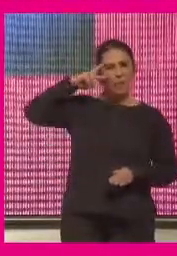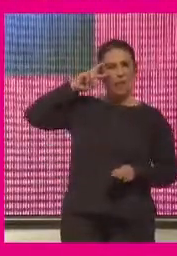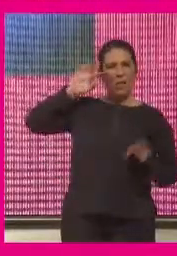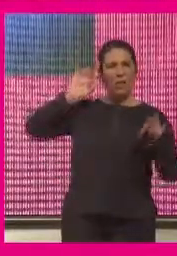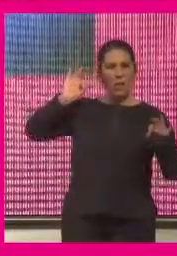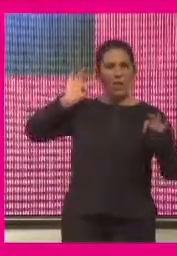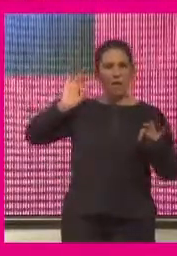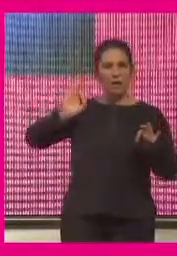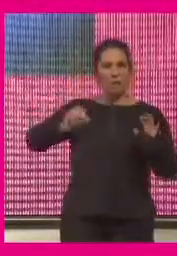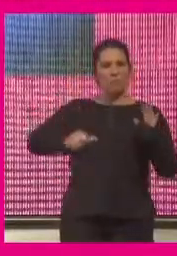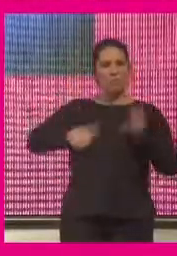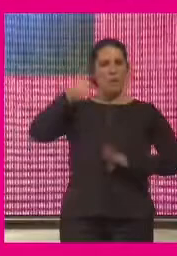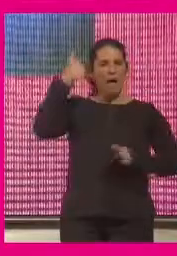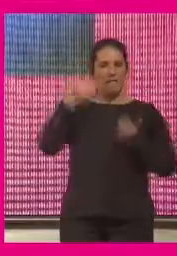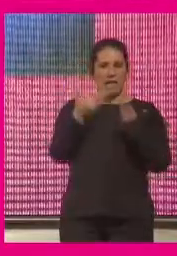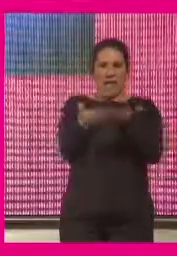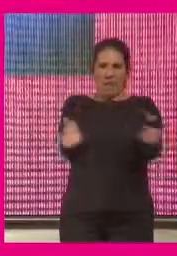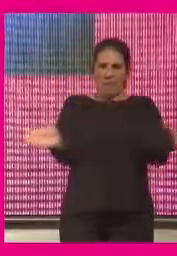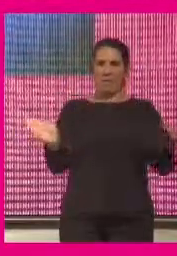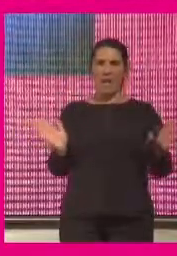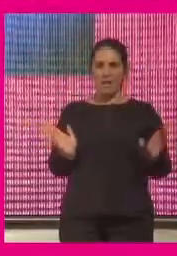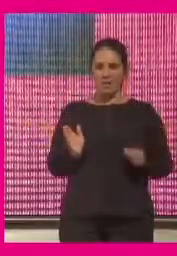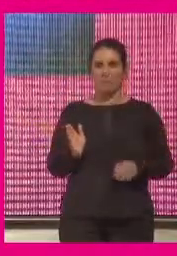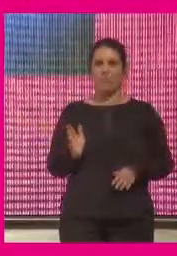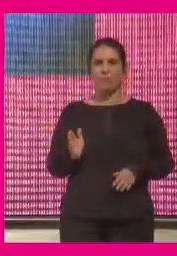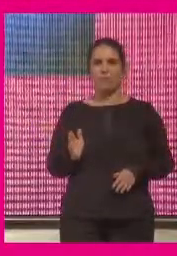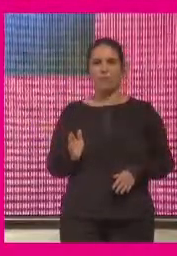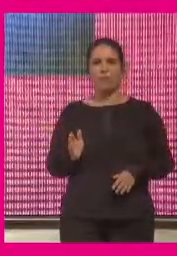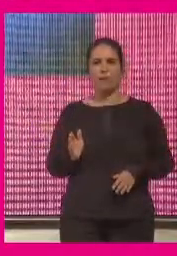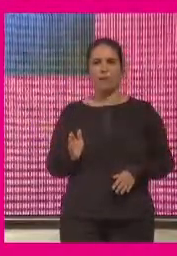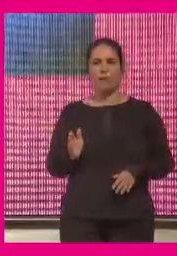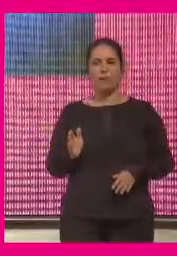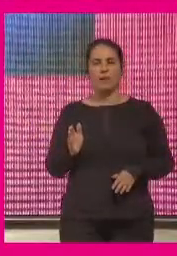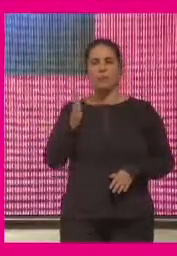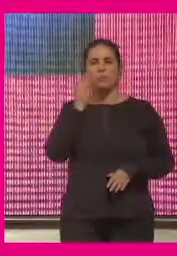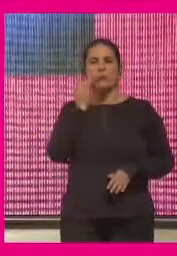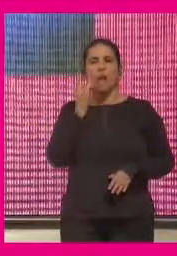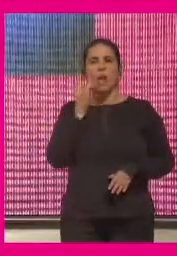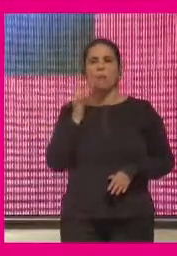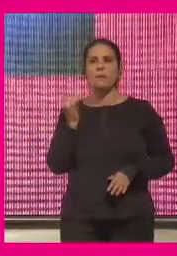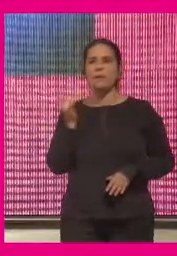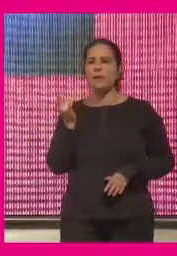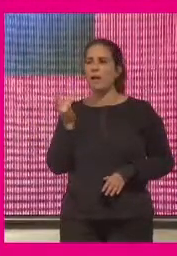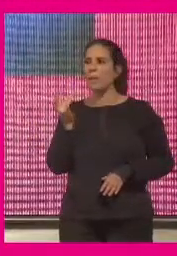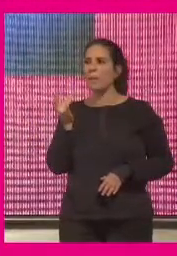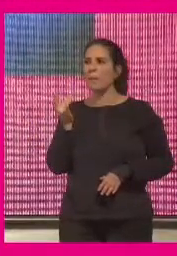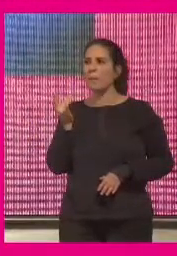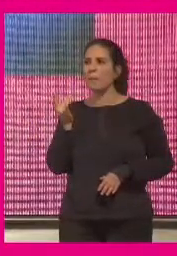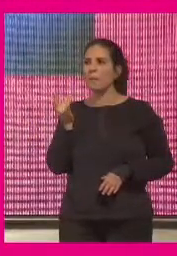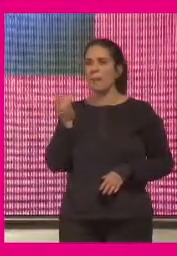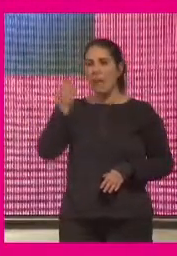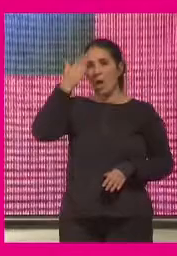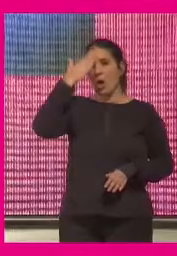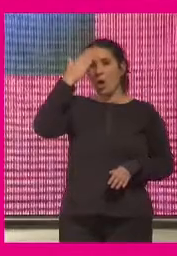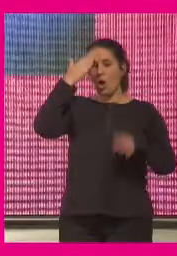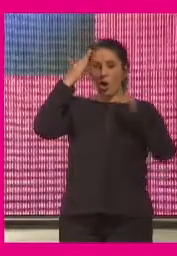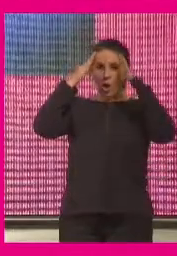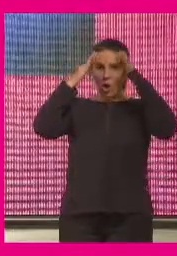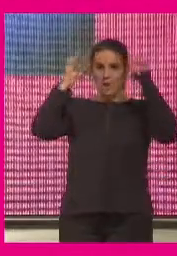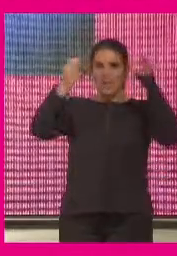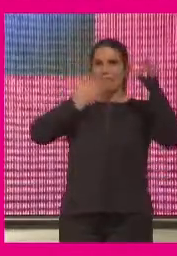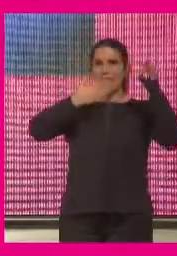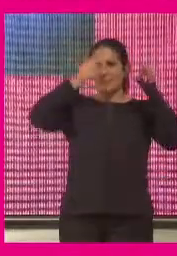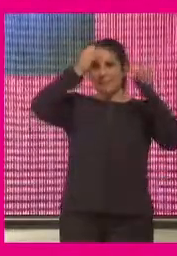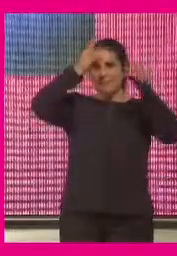mucho más amplia que trascendía lo puramente cognitivo en el sentido de